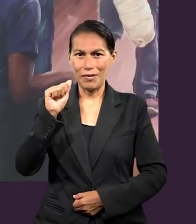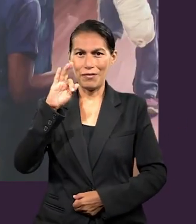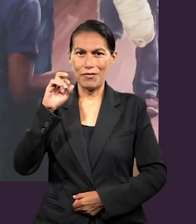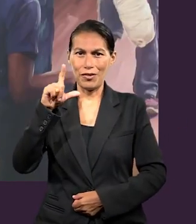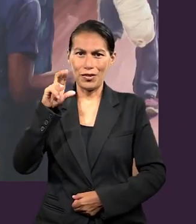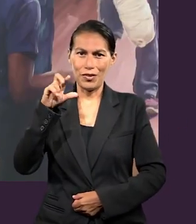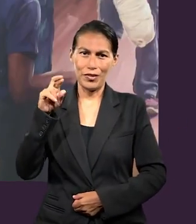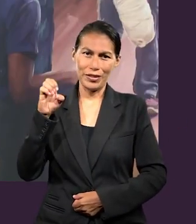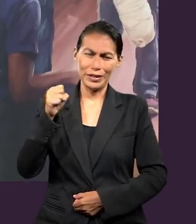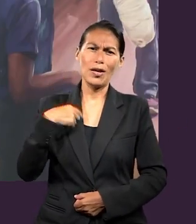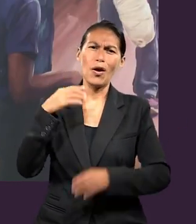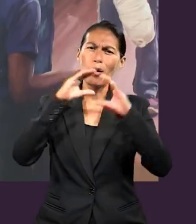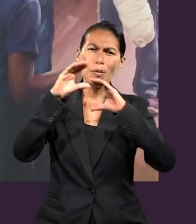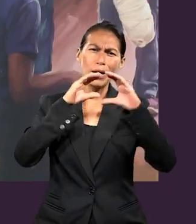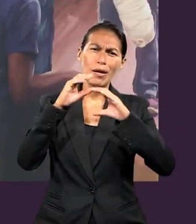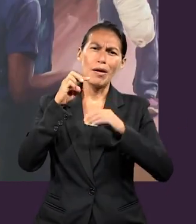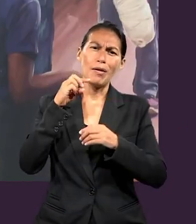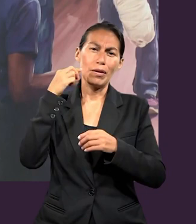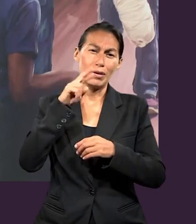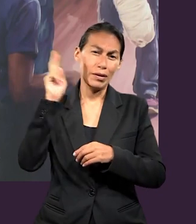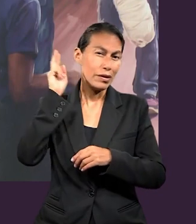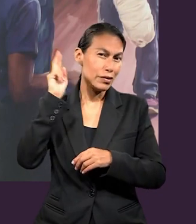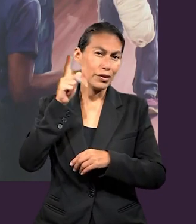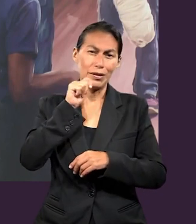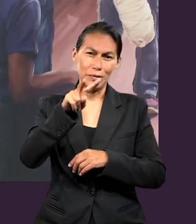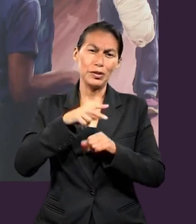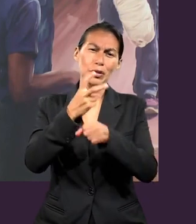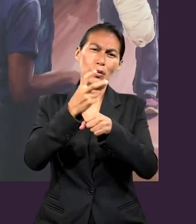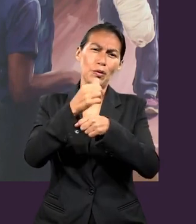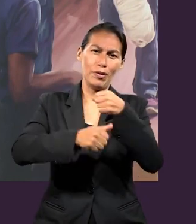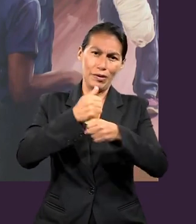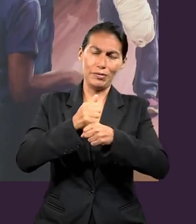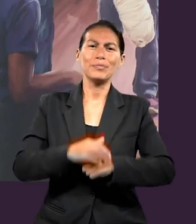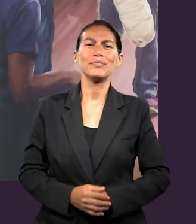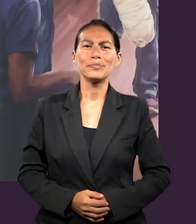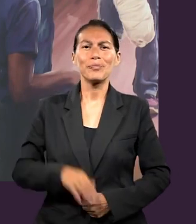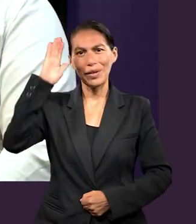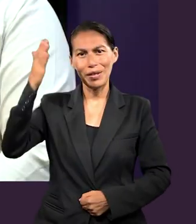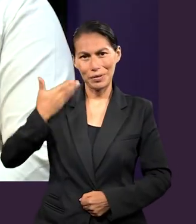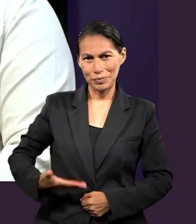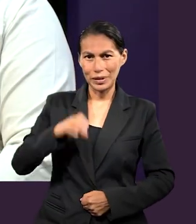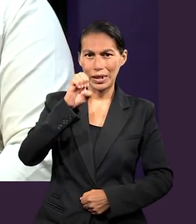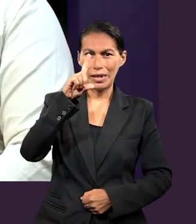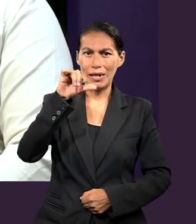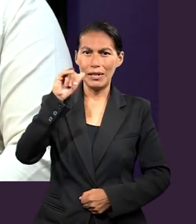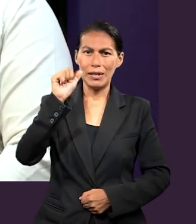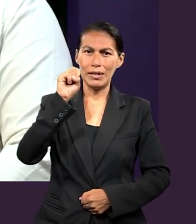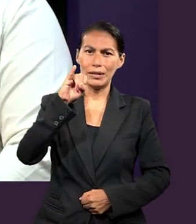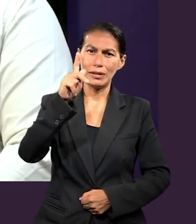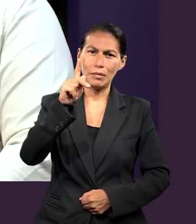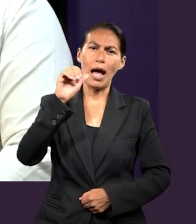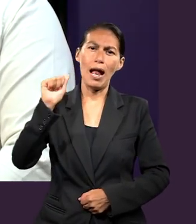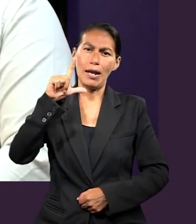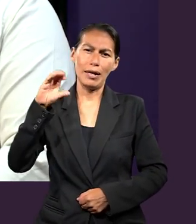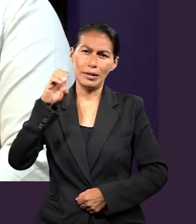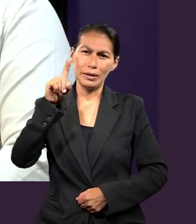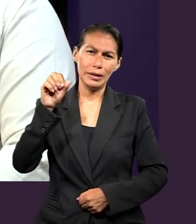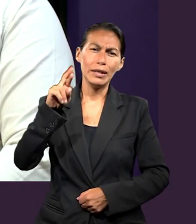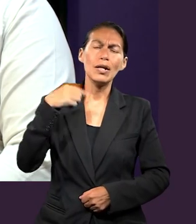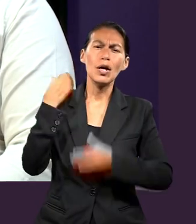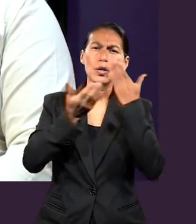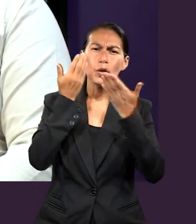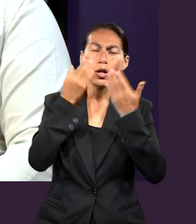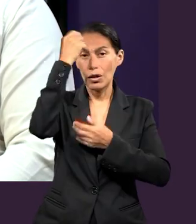nombre es Rebeca Flores, soy estudiante de la carrera de Comunicación y Medios y actualmente estoy cursando el segundo año. Hola, ¿qué tal? Mi nombre es Eliazib Alcázar,